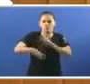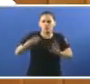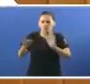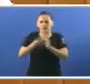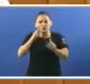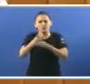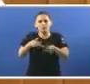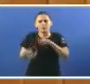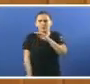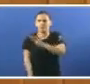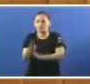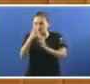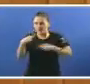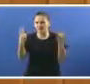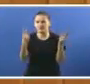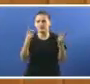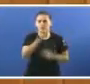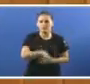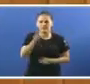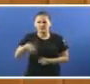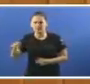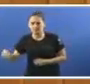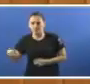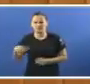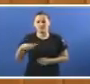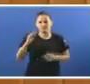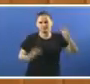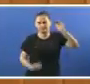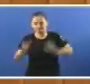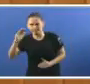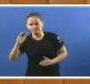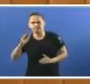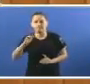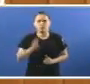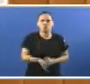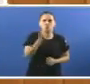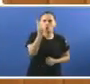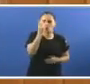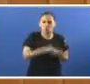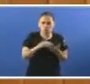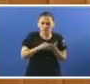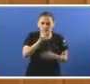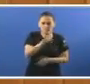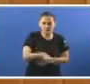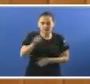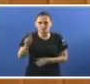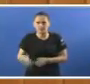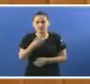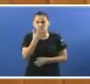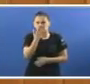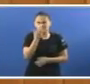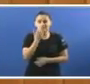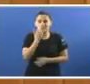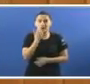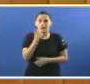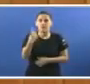publicar as listas de espera nos meses que lle eran menos favorables Solamente dúas veces ao mes Preguntámonos